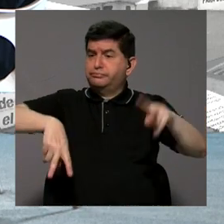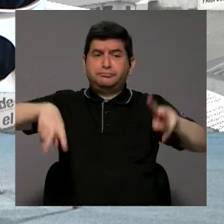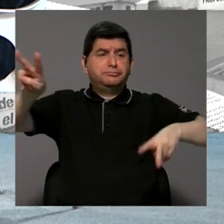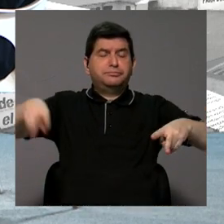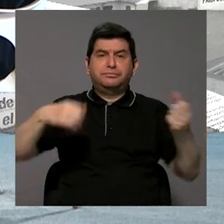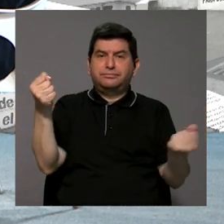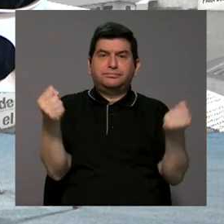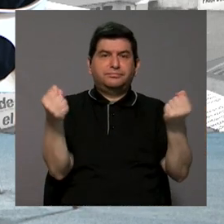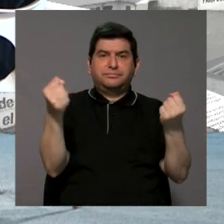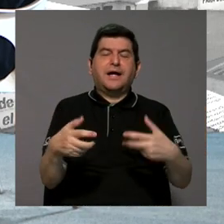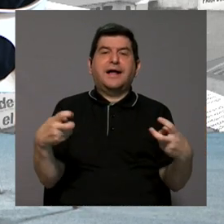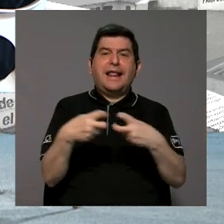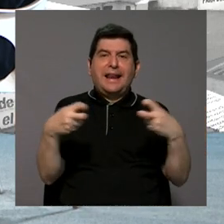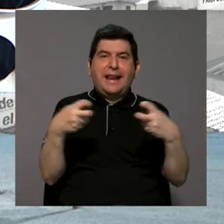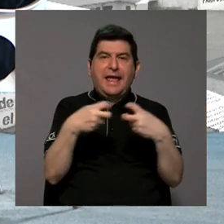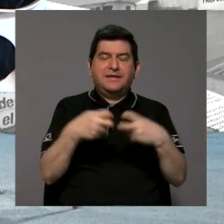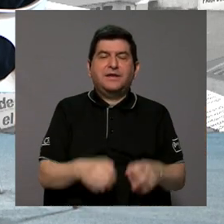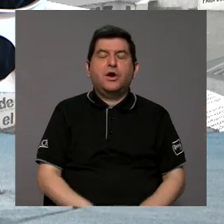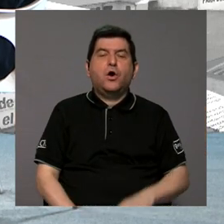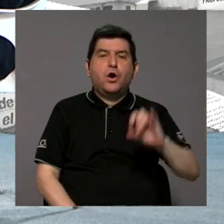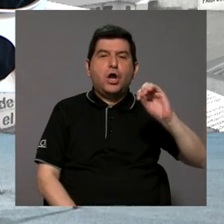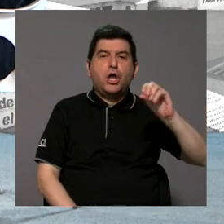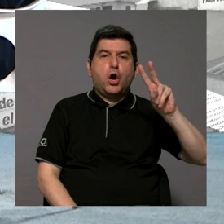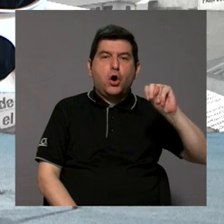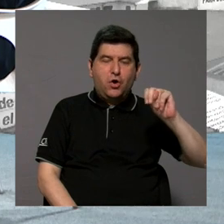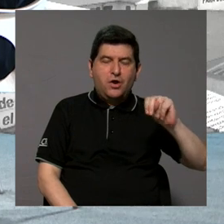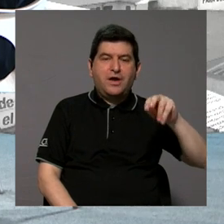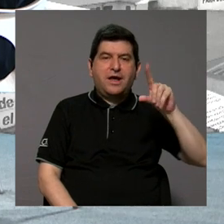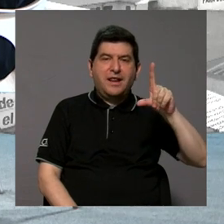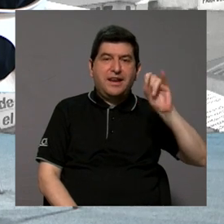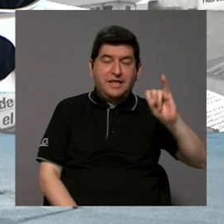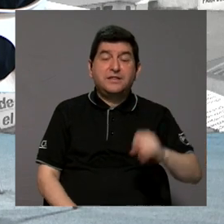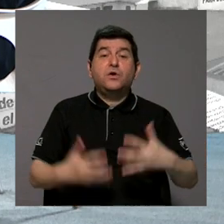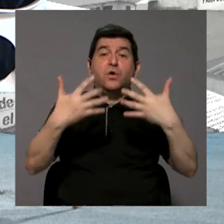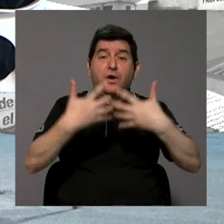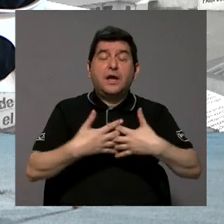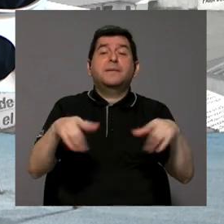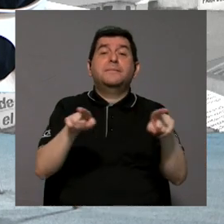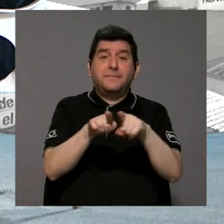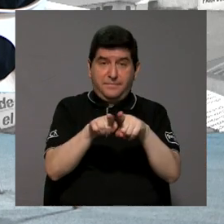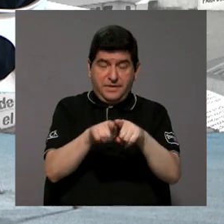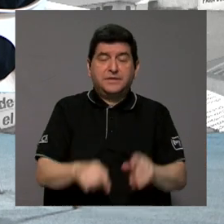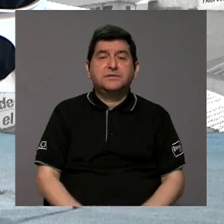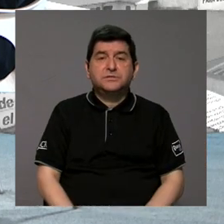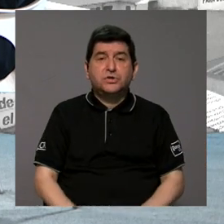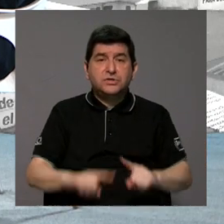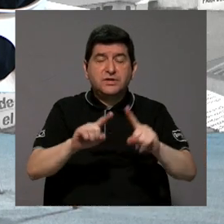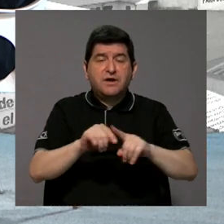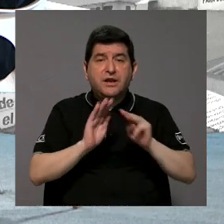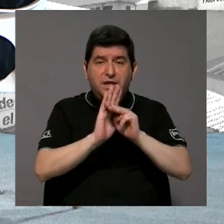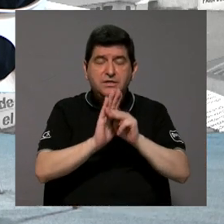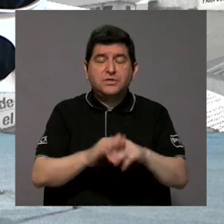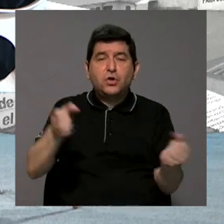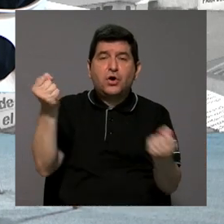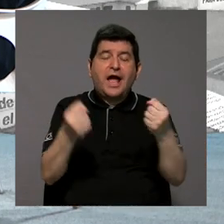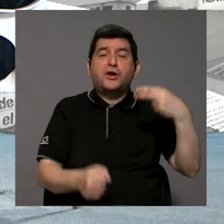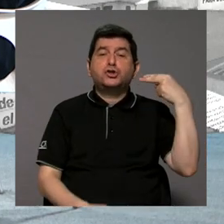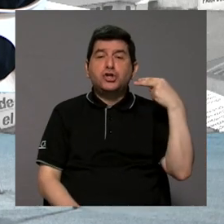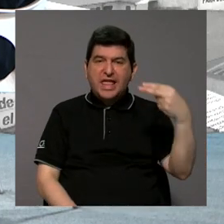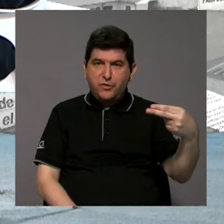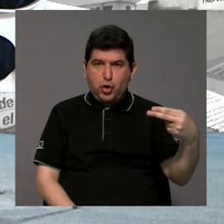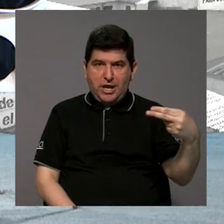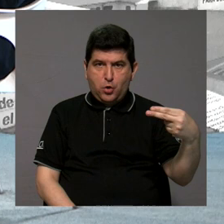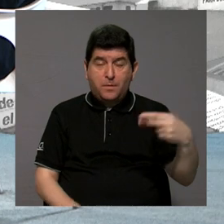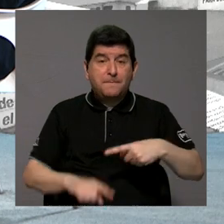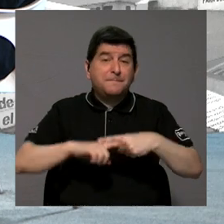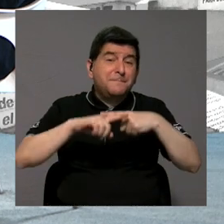gran variedad de vehículos eléctricos de ion litio ya hay algunas empresas que también tienen sus modelos de carros de hidrógeno